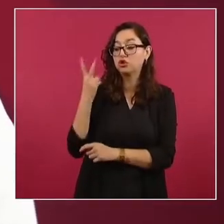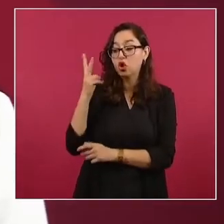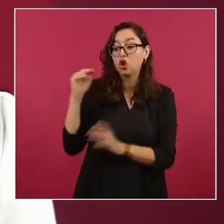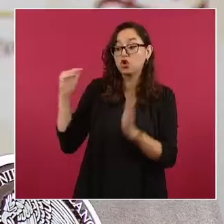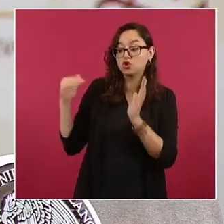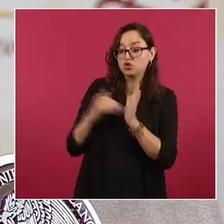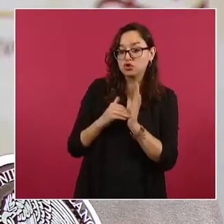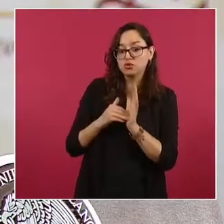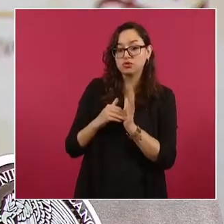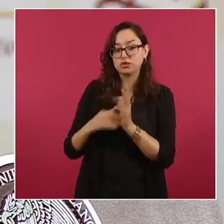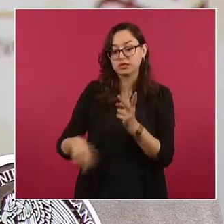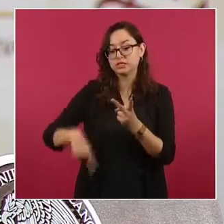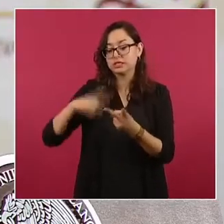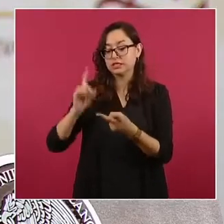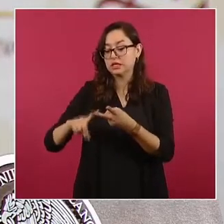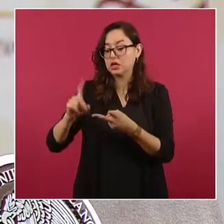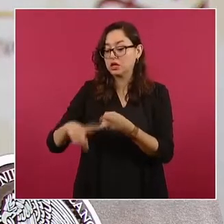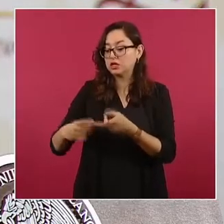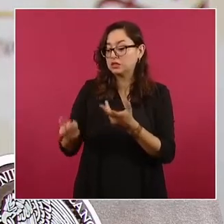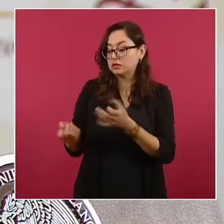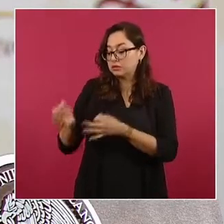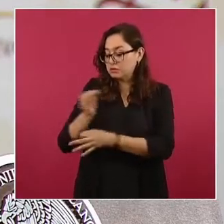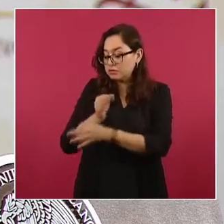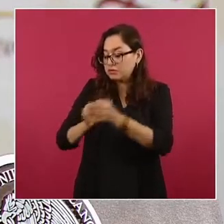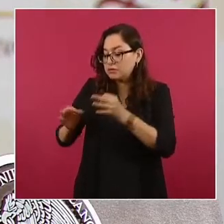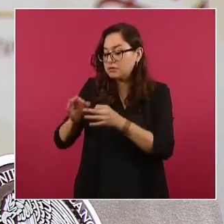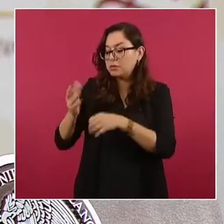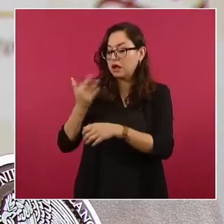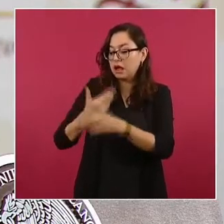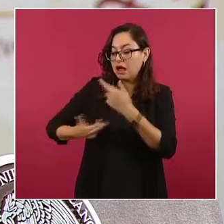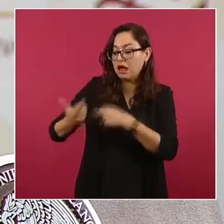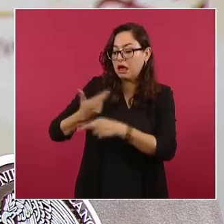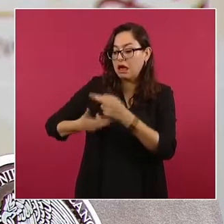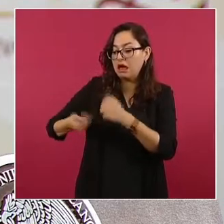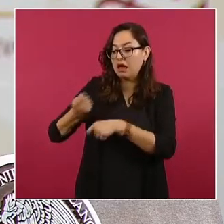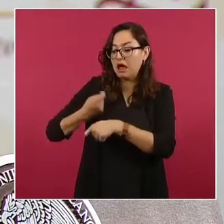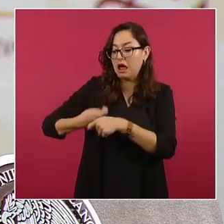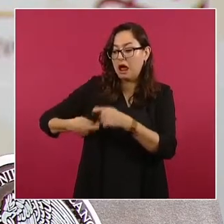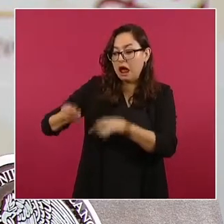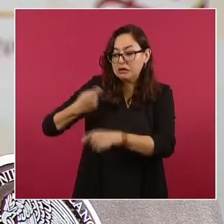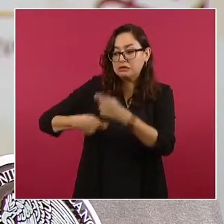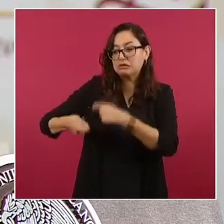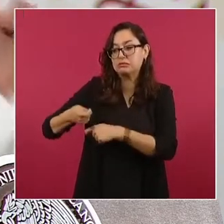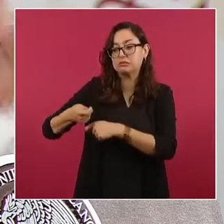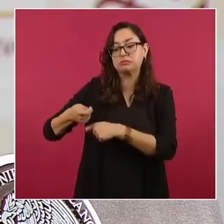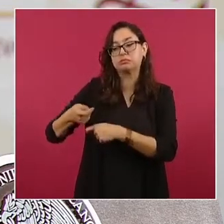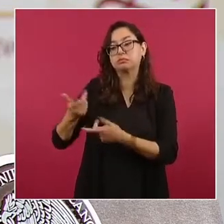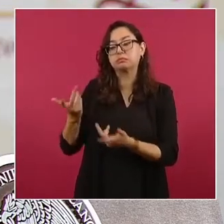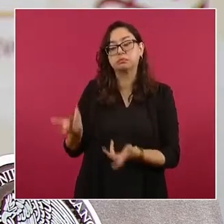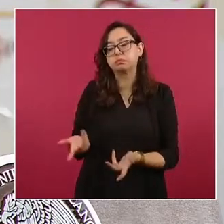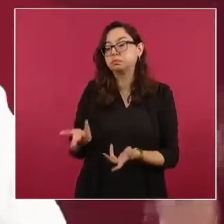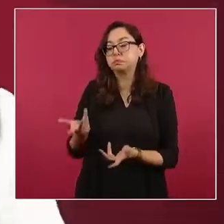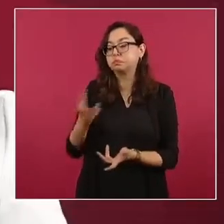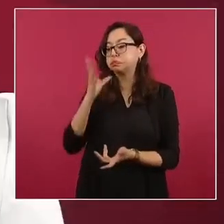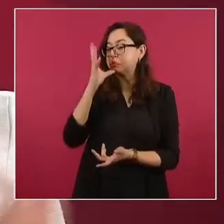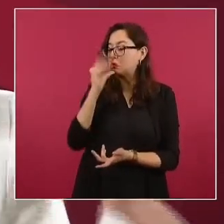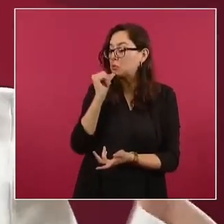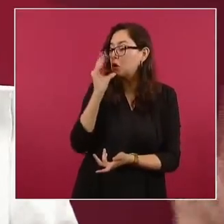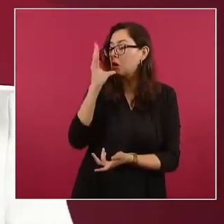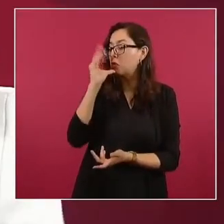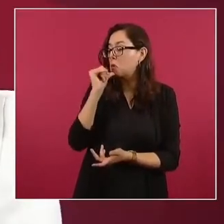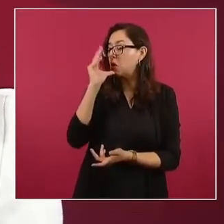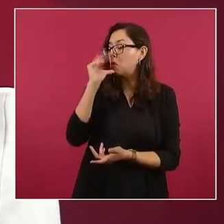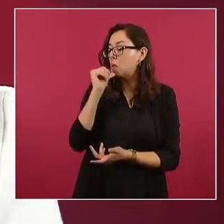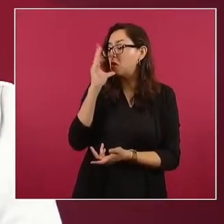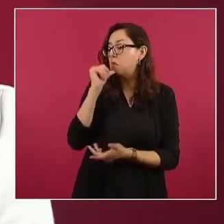moléculas y AMIF gestiona. En la que lo mismo critica a LIMS, a LISTE, la